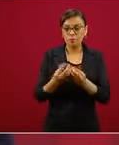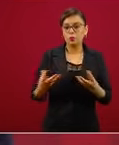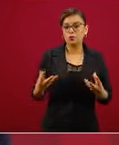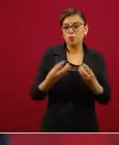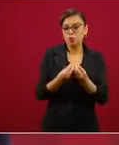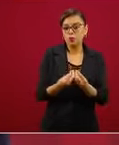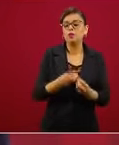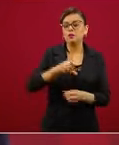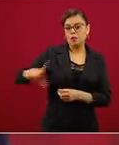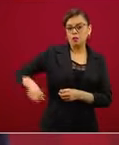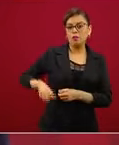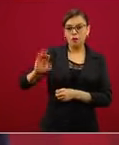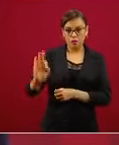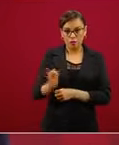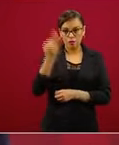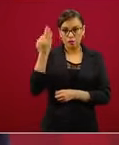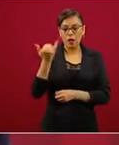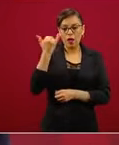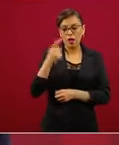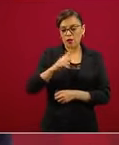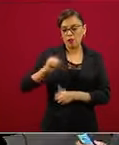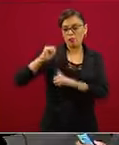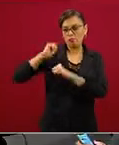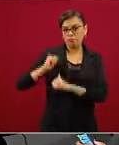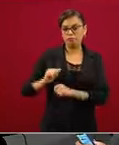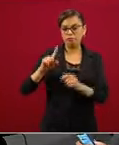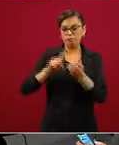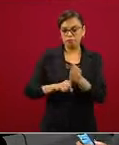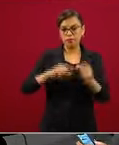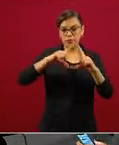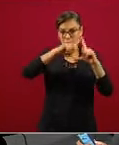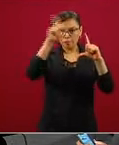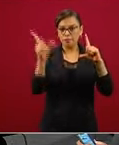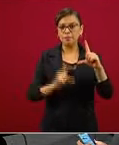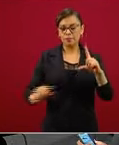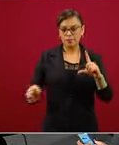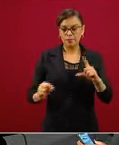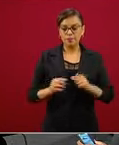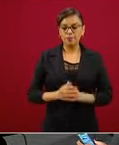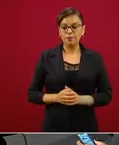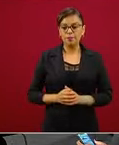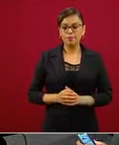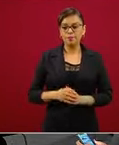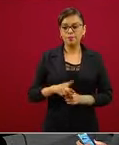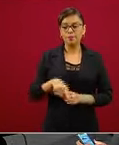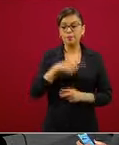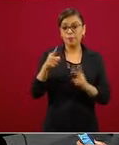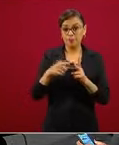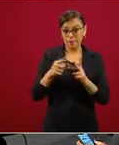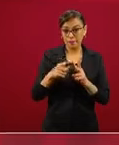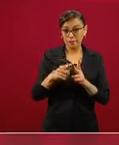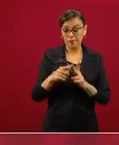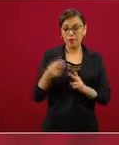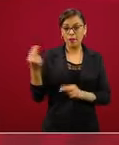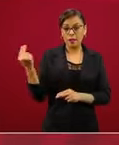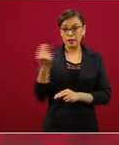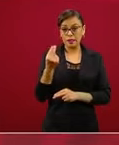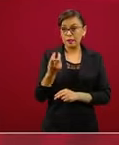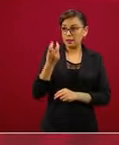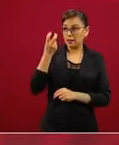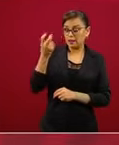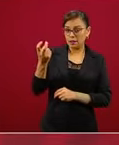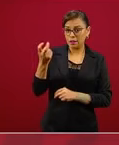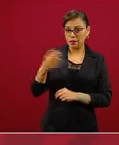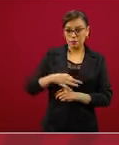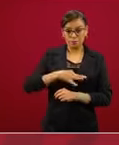esencia, todas las autoridades nacionales. Lo segundo es tener presente también que en esta materia, en una